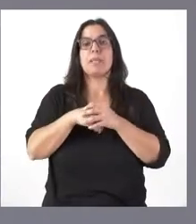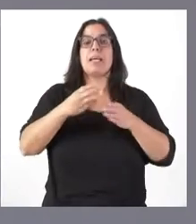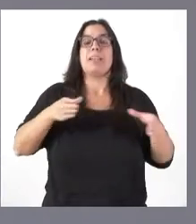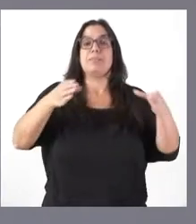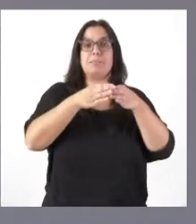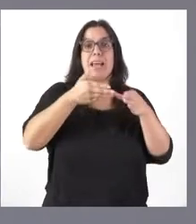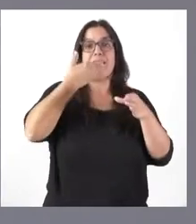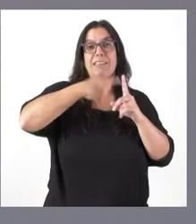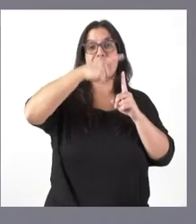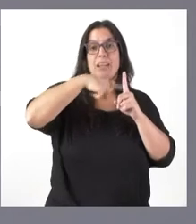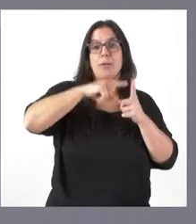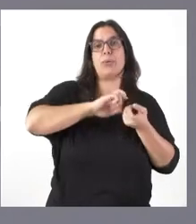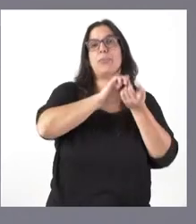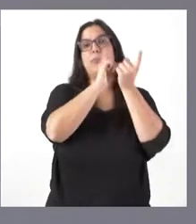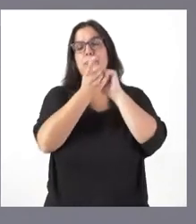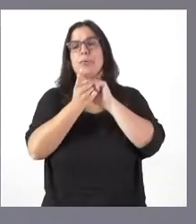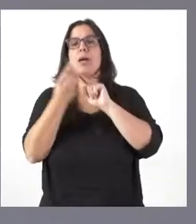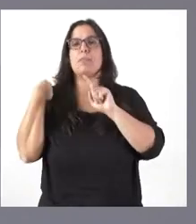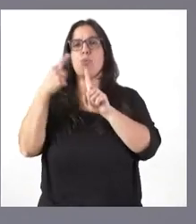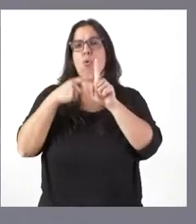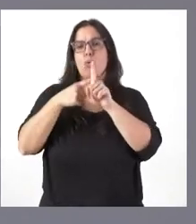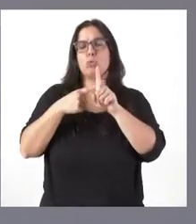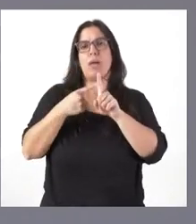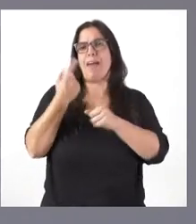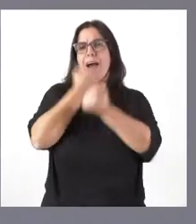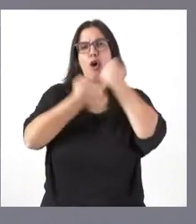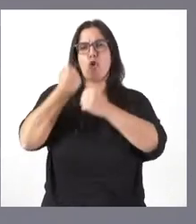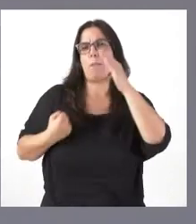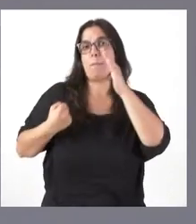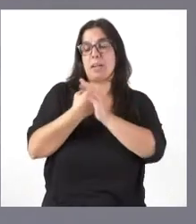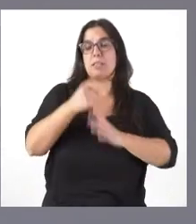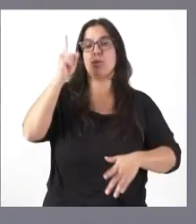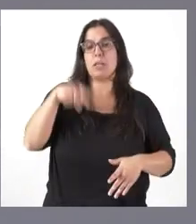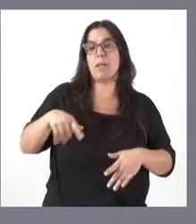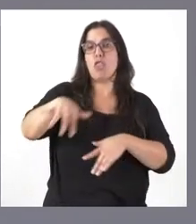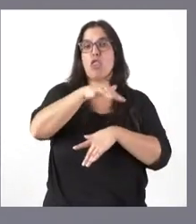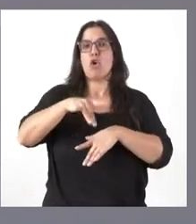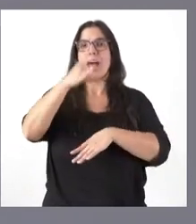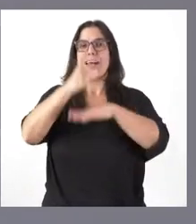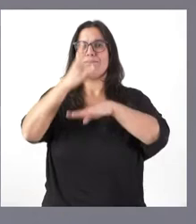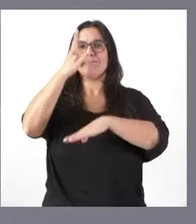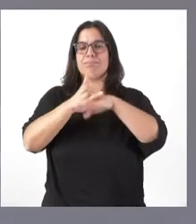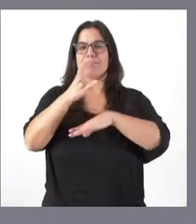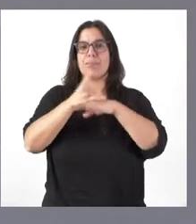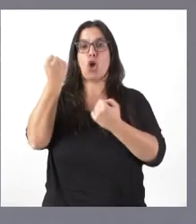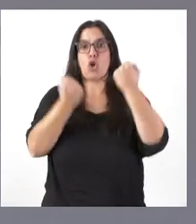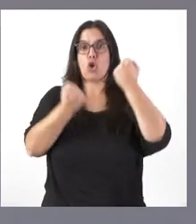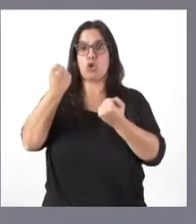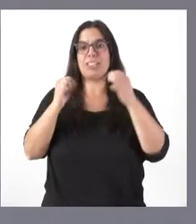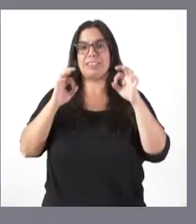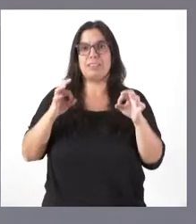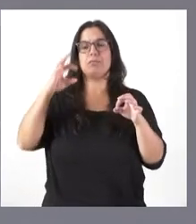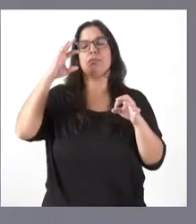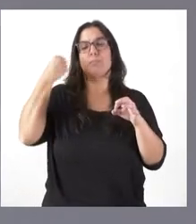equipos renovables y de alta eficiencia energética. Se instalarán puntos de recarga eléctrica de vehículos en edificios